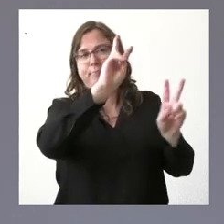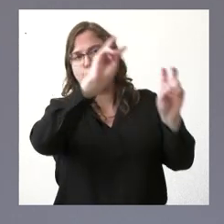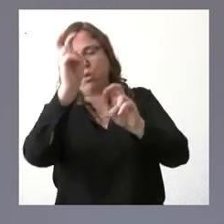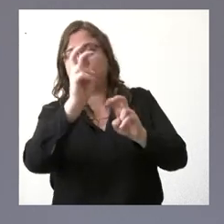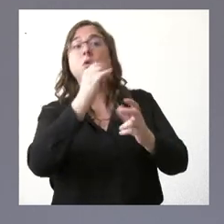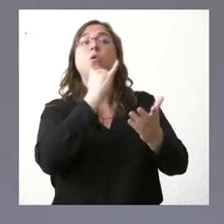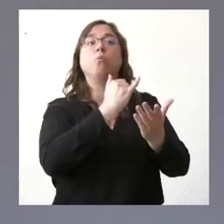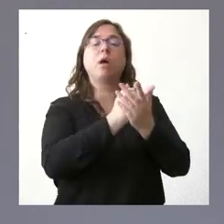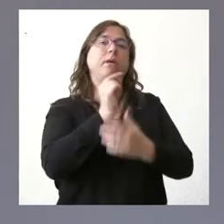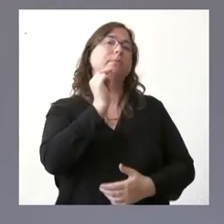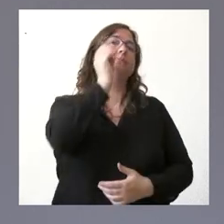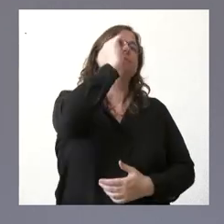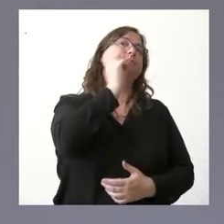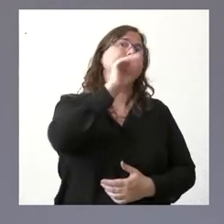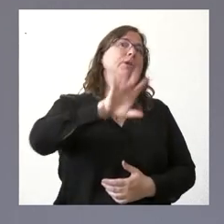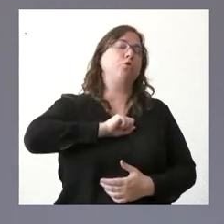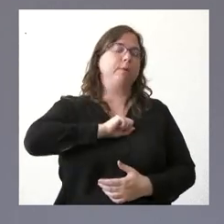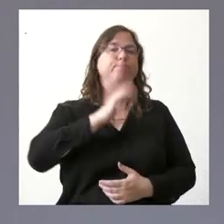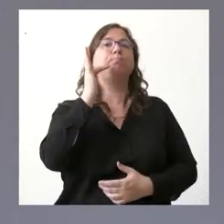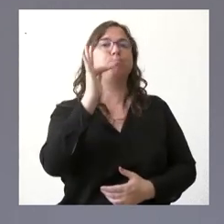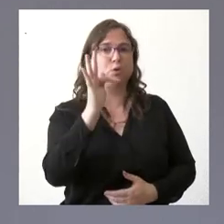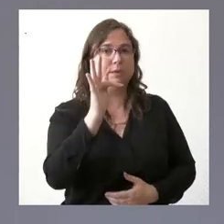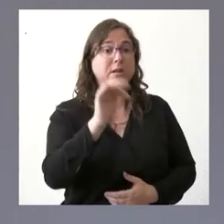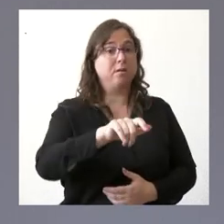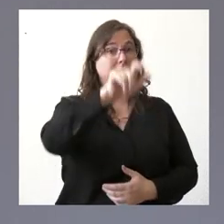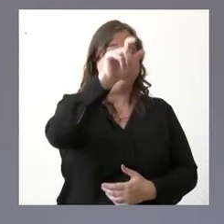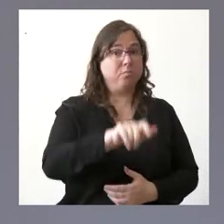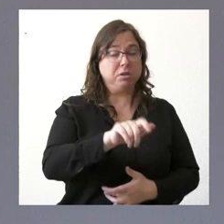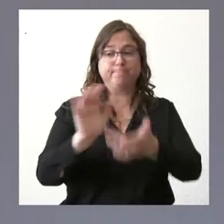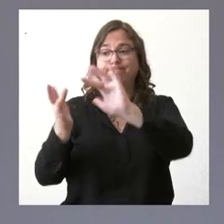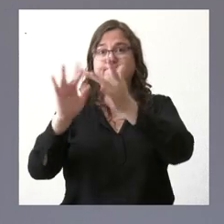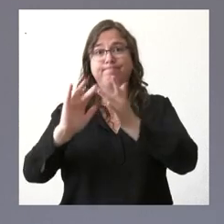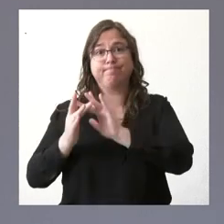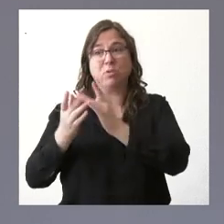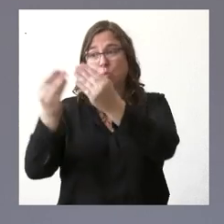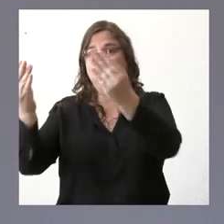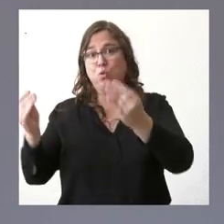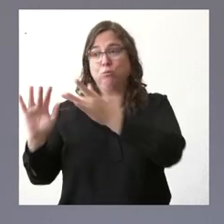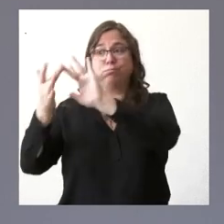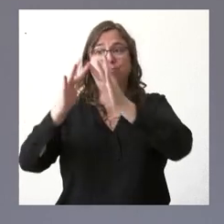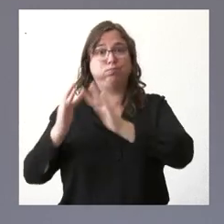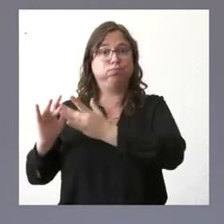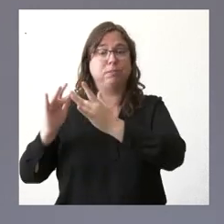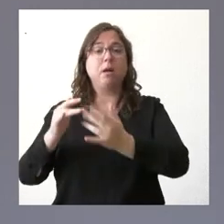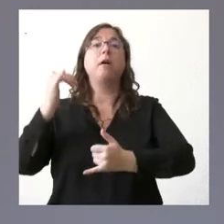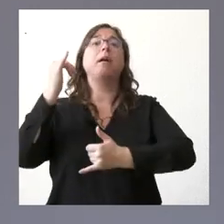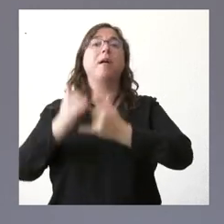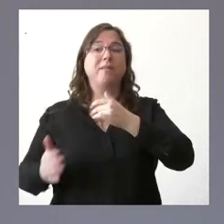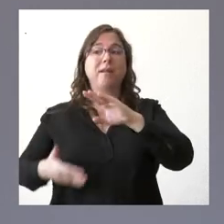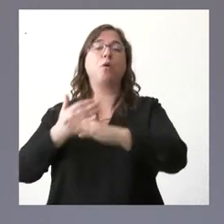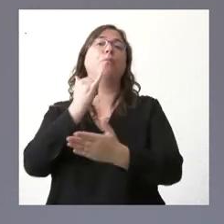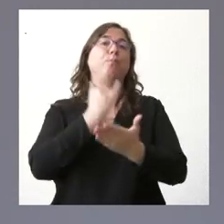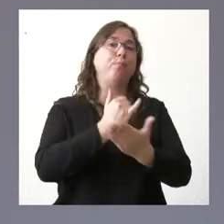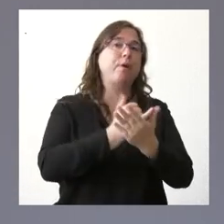hacen la prueba del COVID da positivo es una persona que está en contacto con muchos residentes y al hacerle la prueba